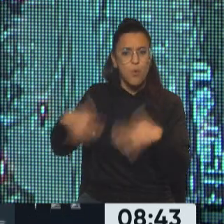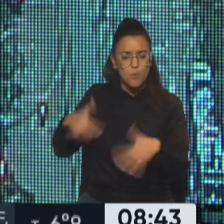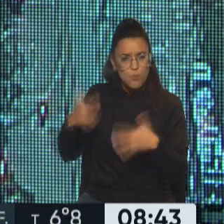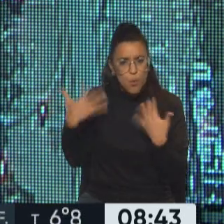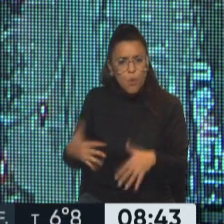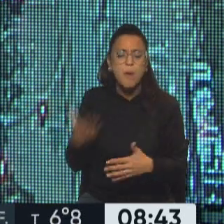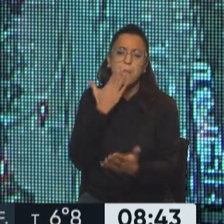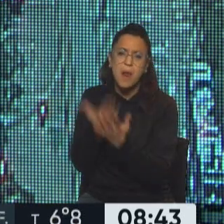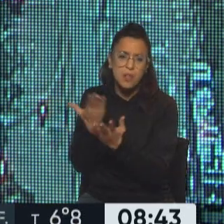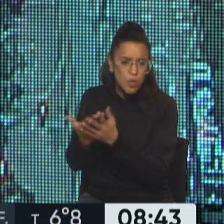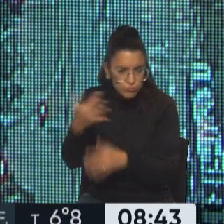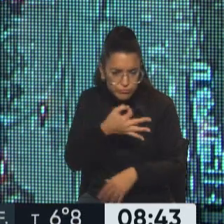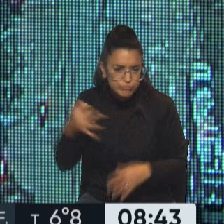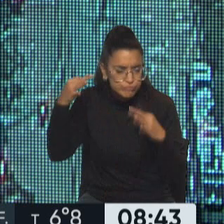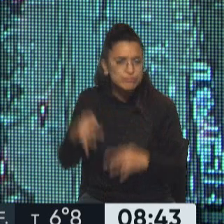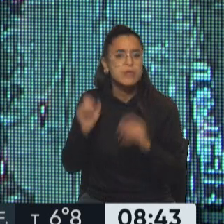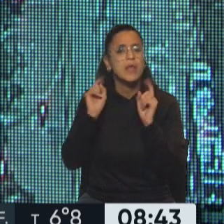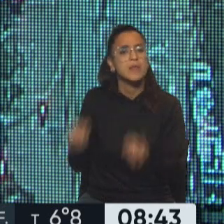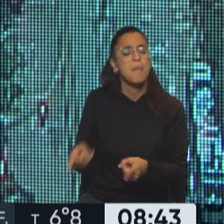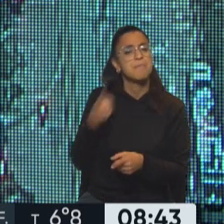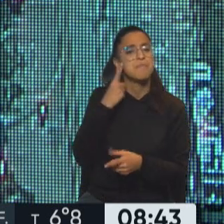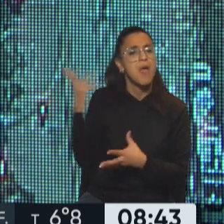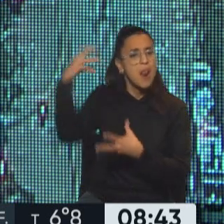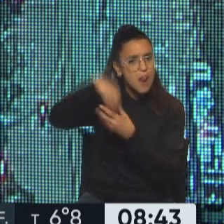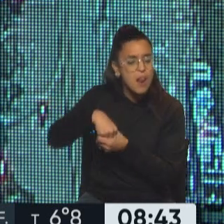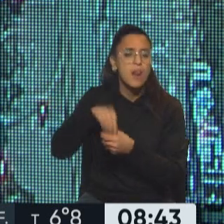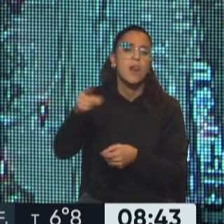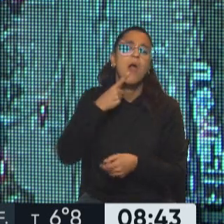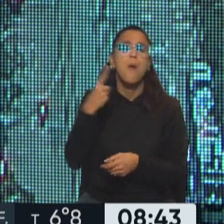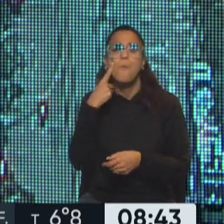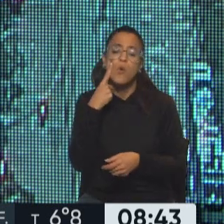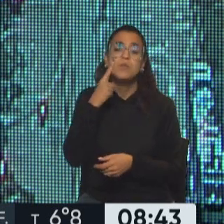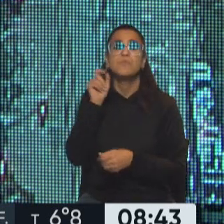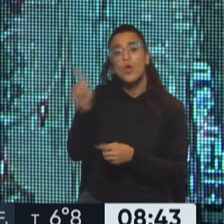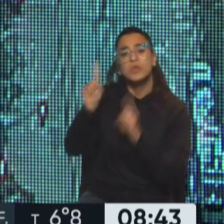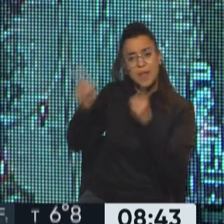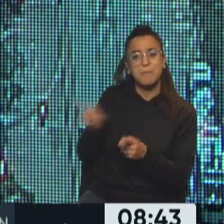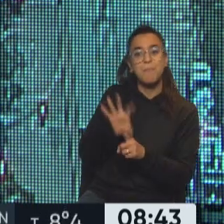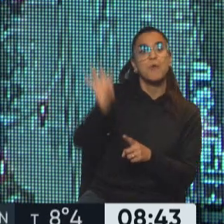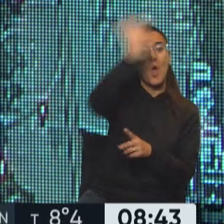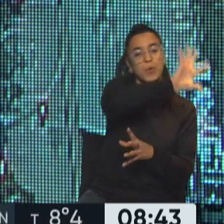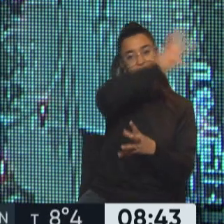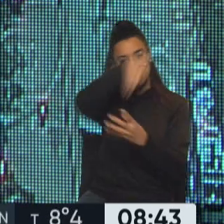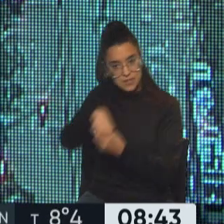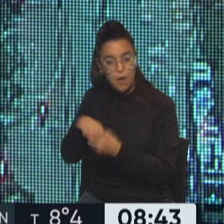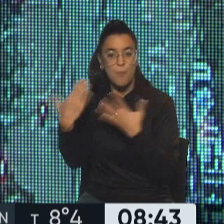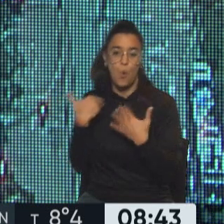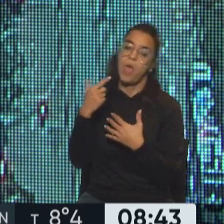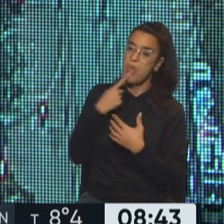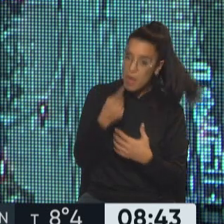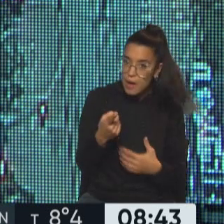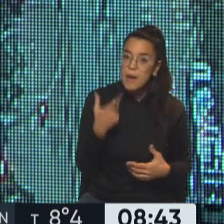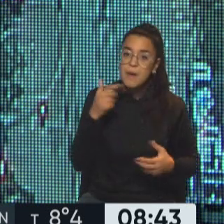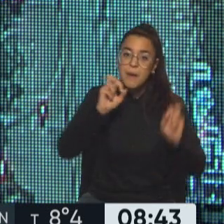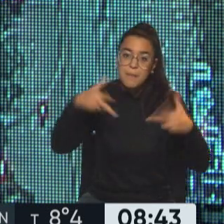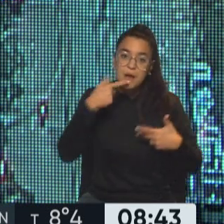con planteos muy concretos, también adhieren a esto de que sean los municipios pero también las provincias quienes puedan empezar a gestionar